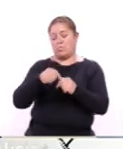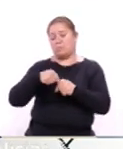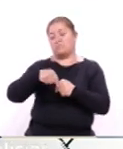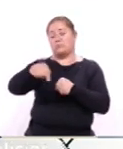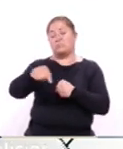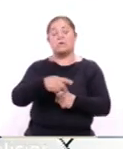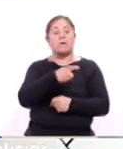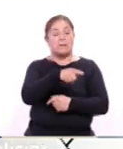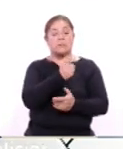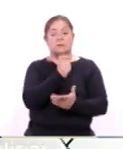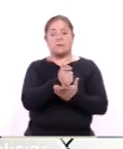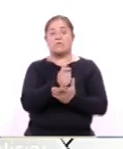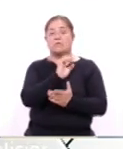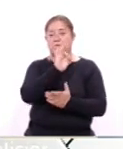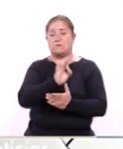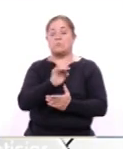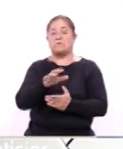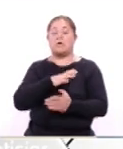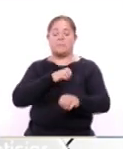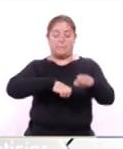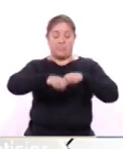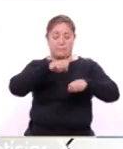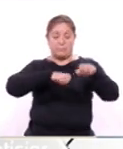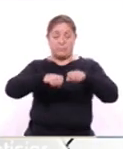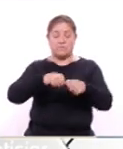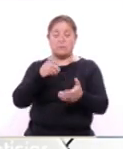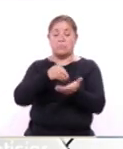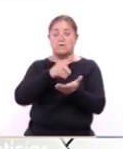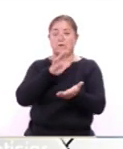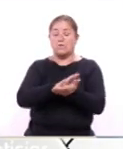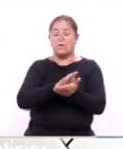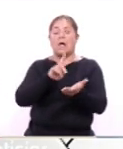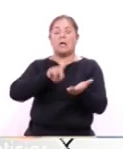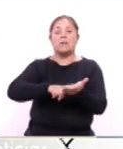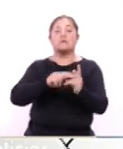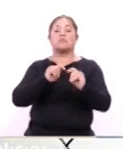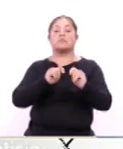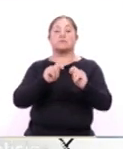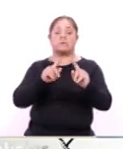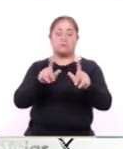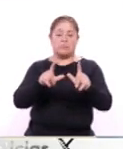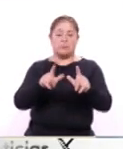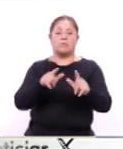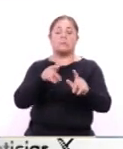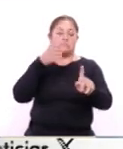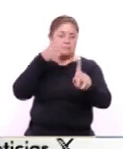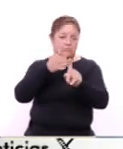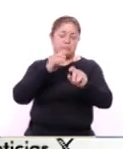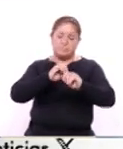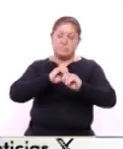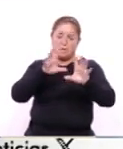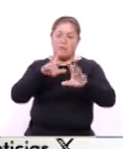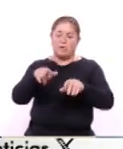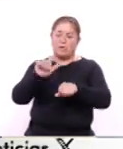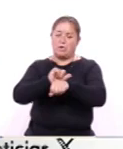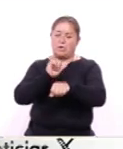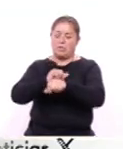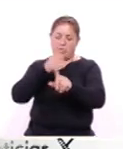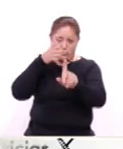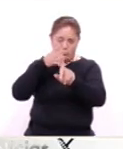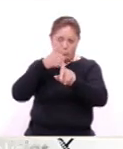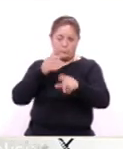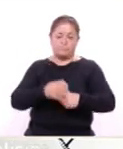subsidio aplica para empresas y organizaciones instaladas dentro del Estado de Tlaxcala relacionadas obviamente al sector automotriz.